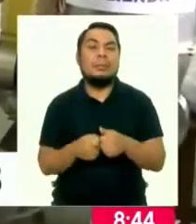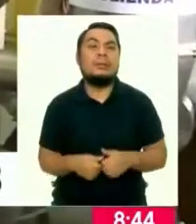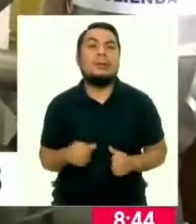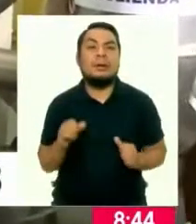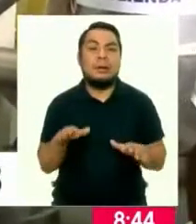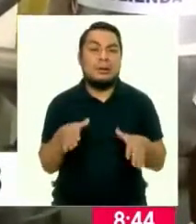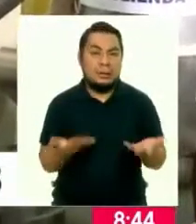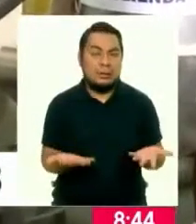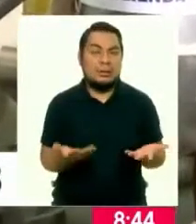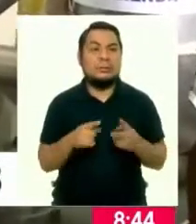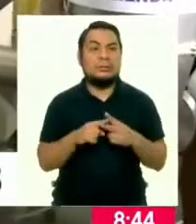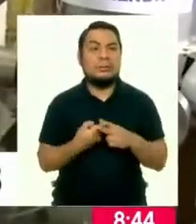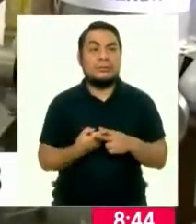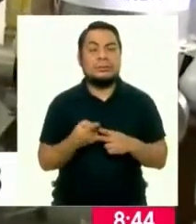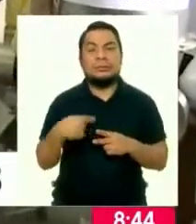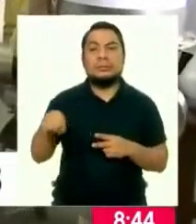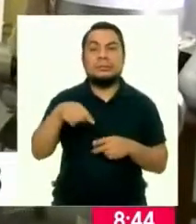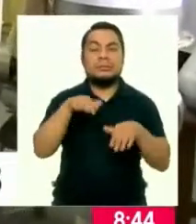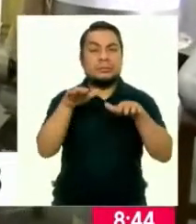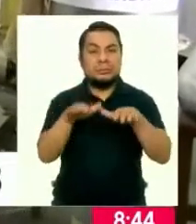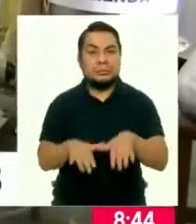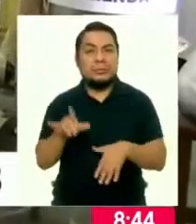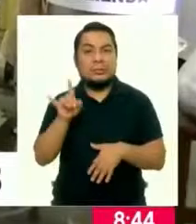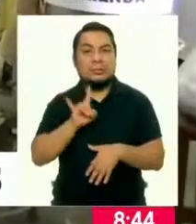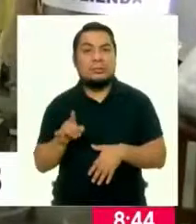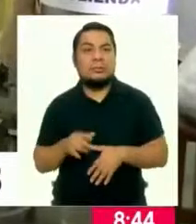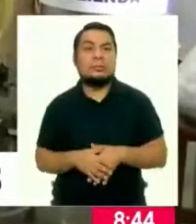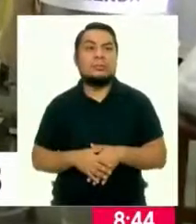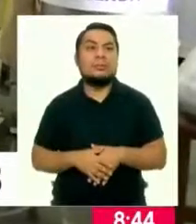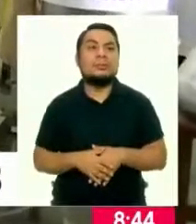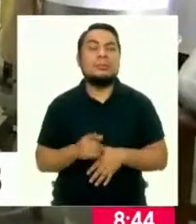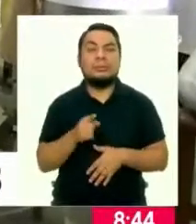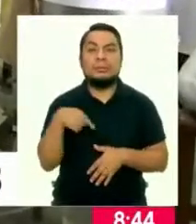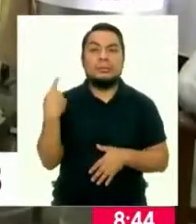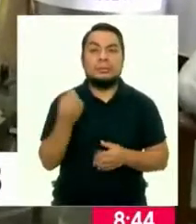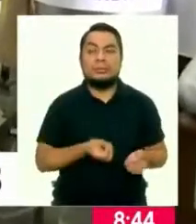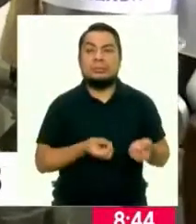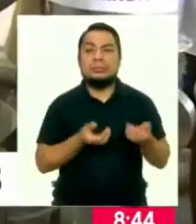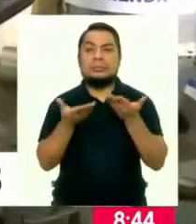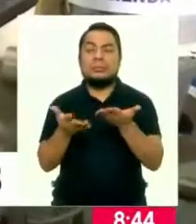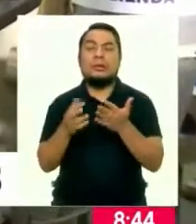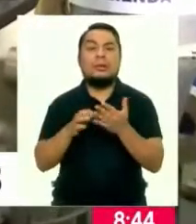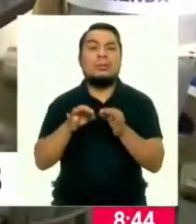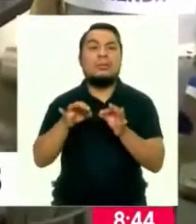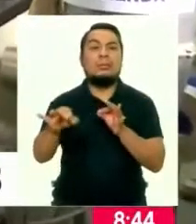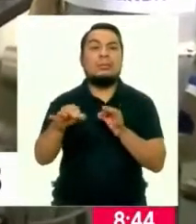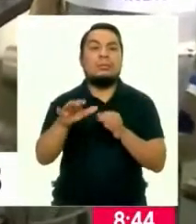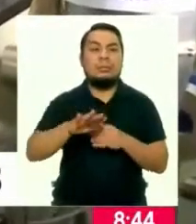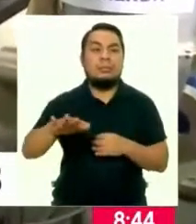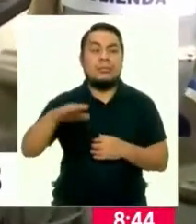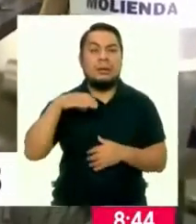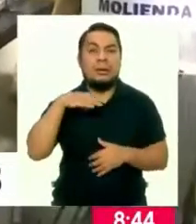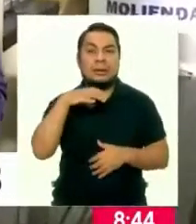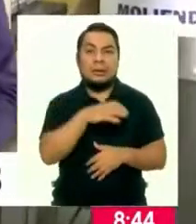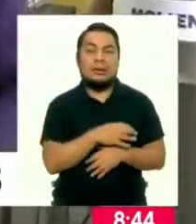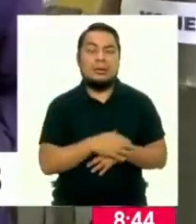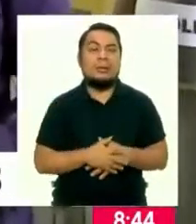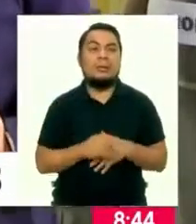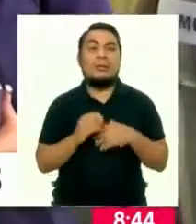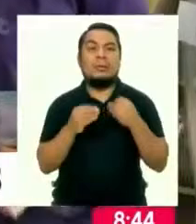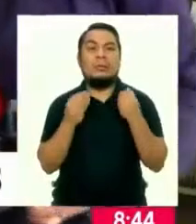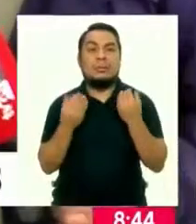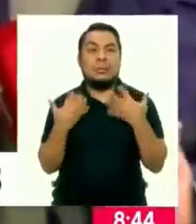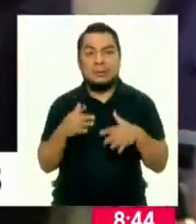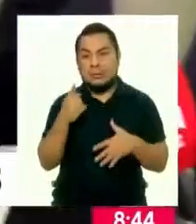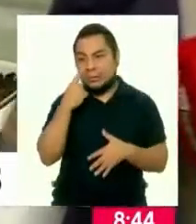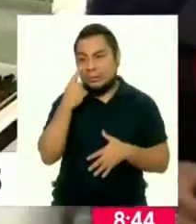pues existen iniciativas para disminuir su uso. Y es que nos hemos trasladado hasta la provincia constitucional del Callao porque vamos